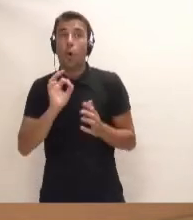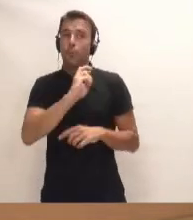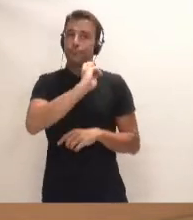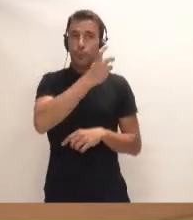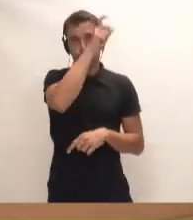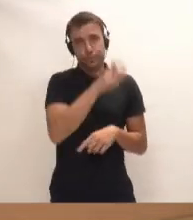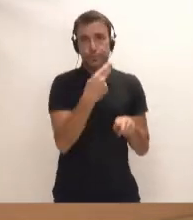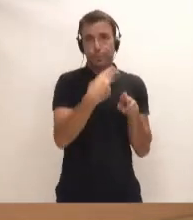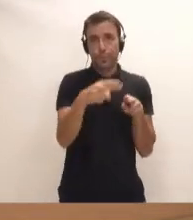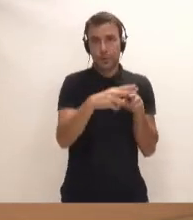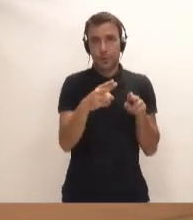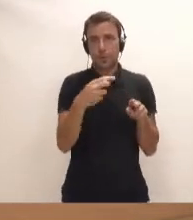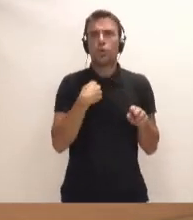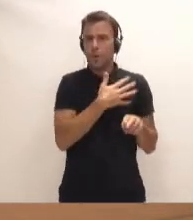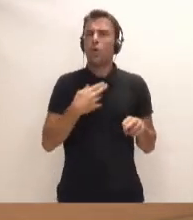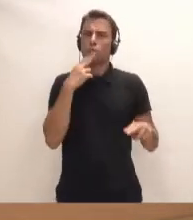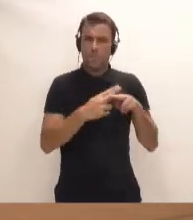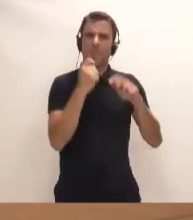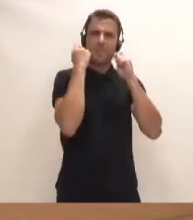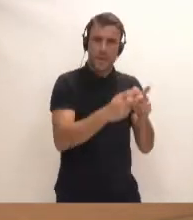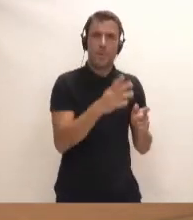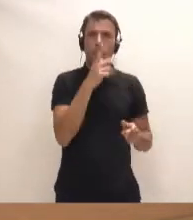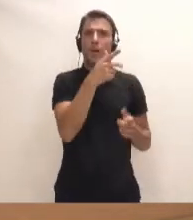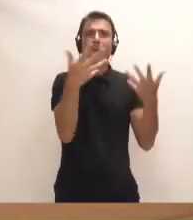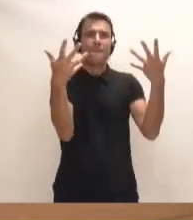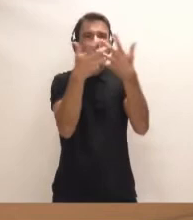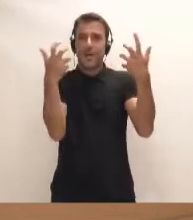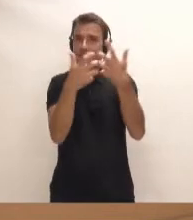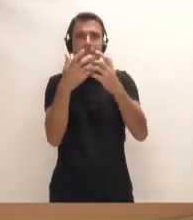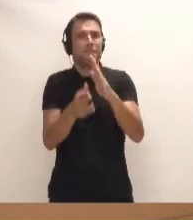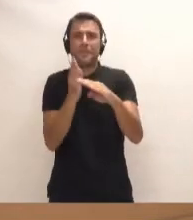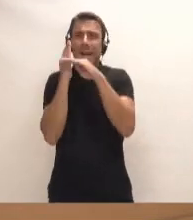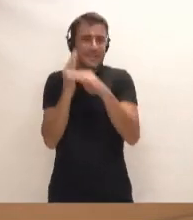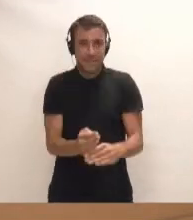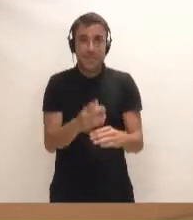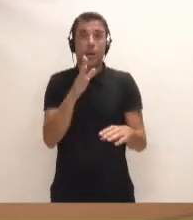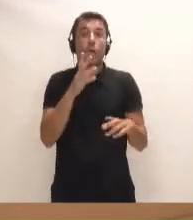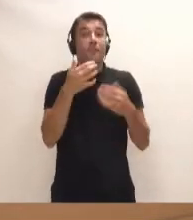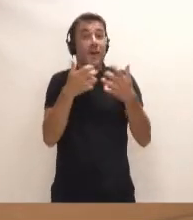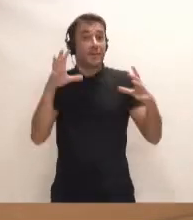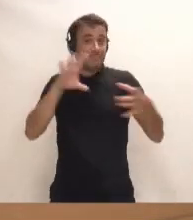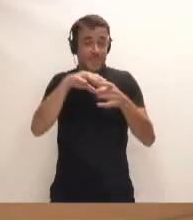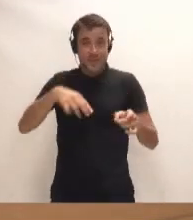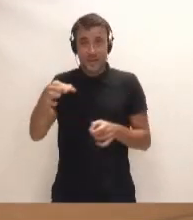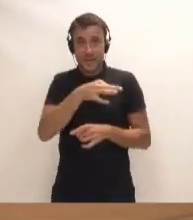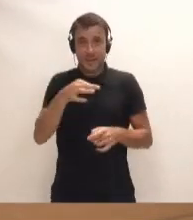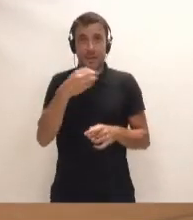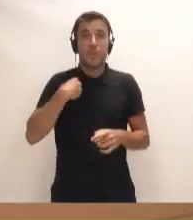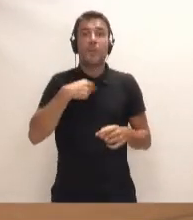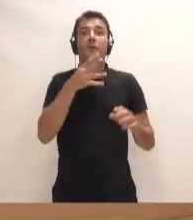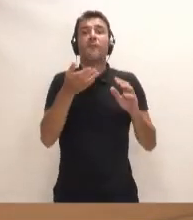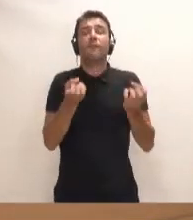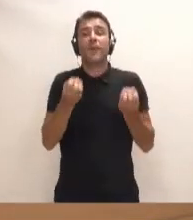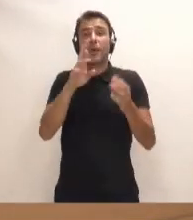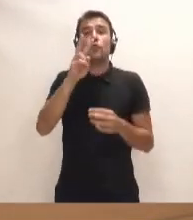que la verdad lo quiero nombrar porque es una frase lapidaria, sobre todo para nuestra isla, que es la frase de Rubén Sascanio,